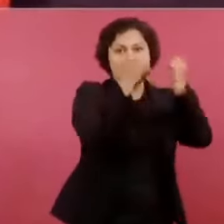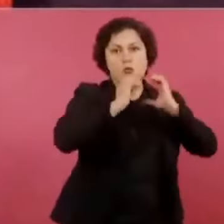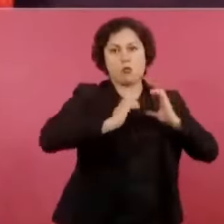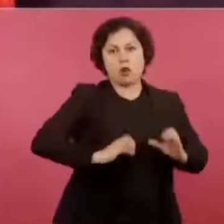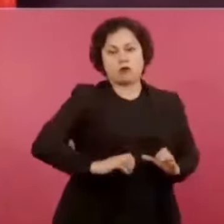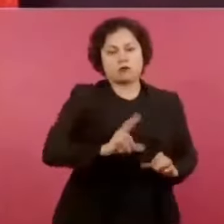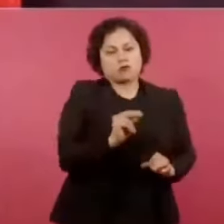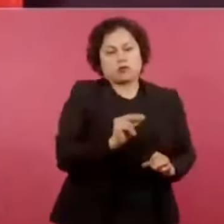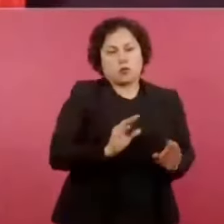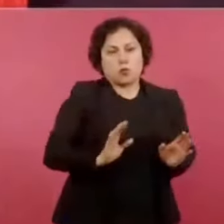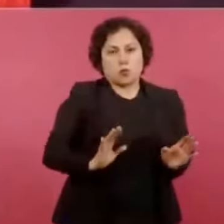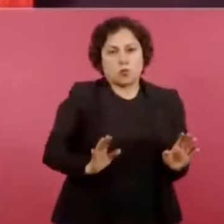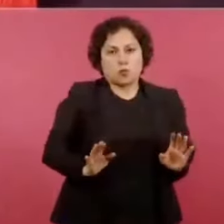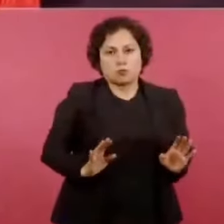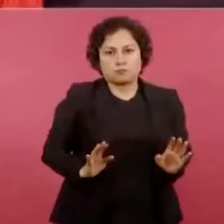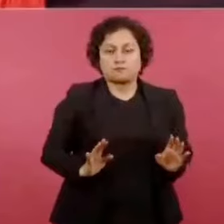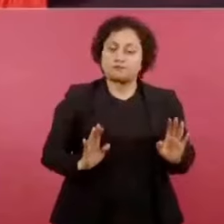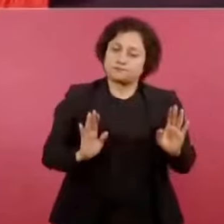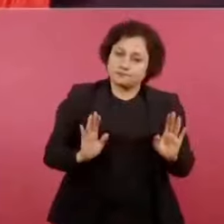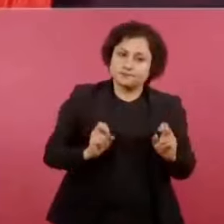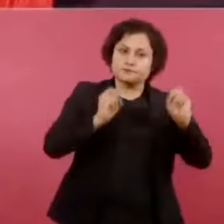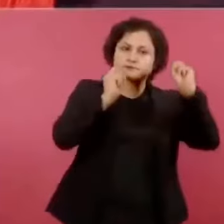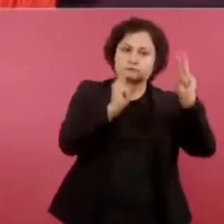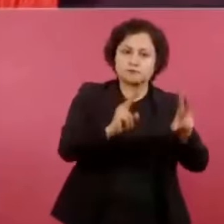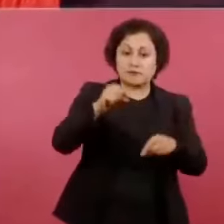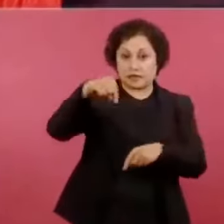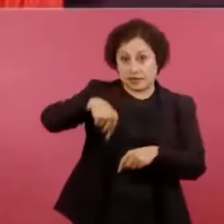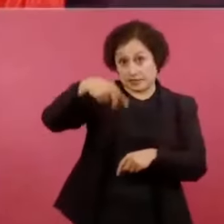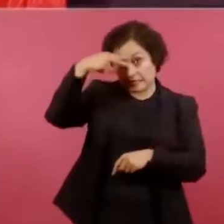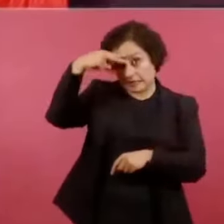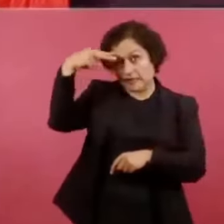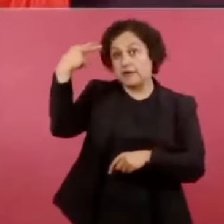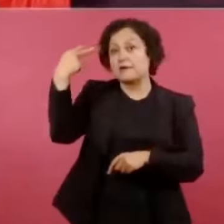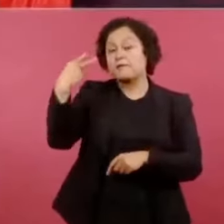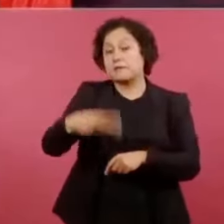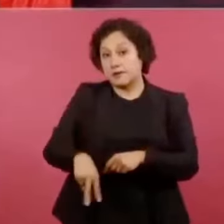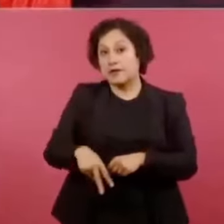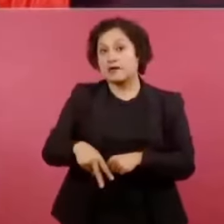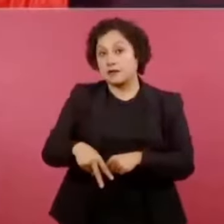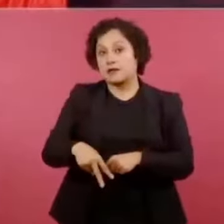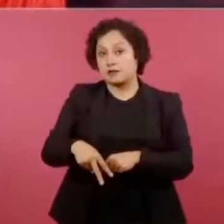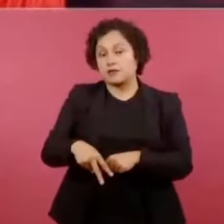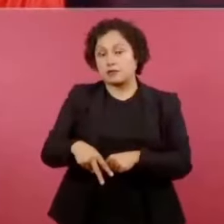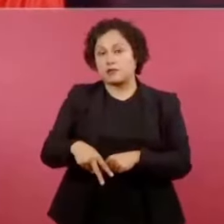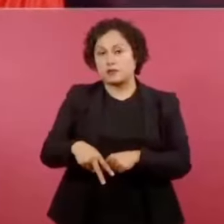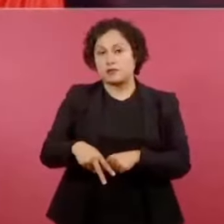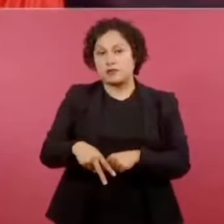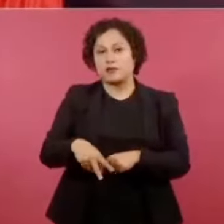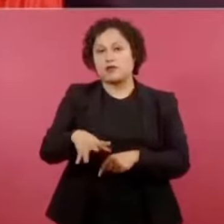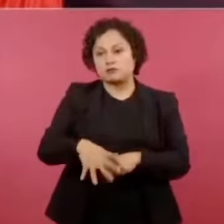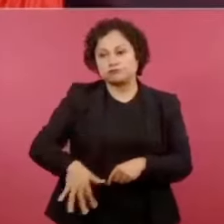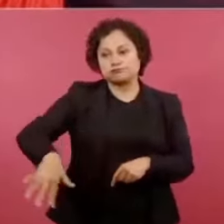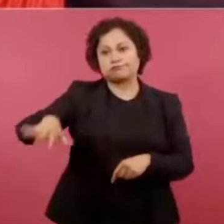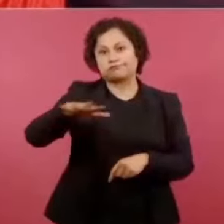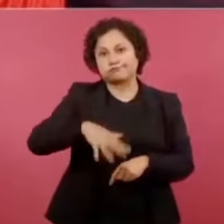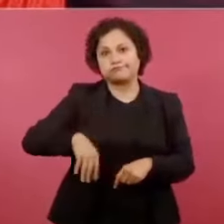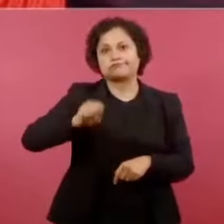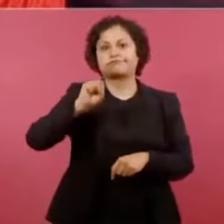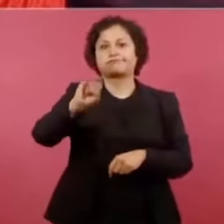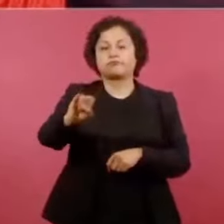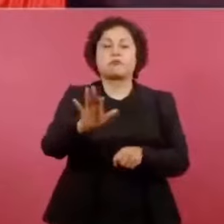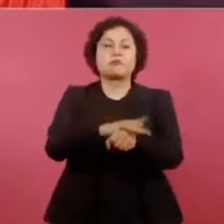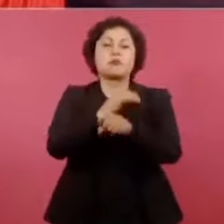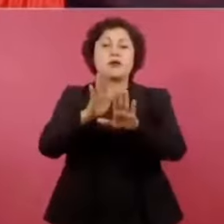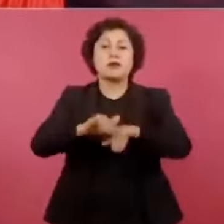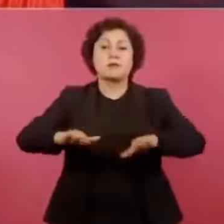una zona con una profundidad de mil 500, dos mil